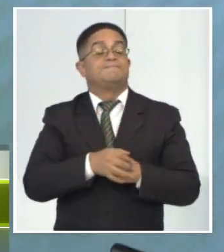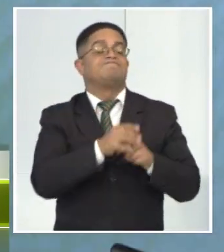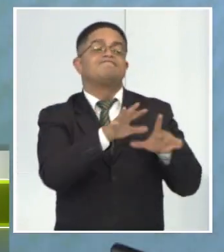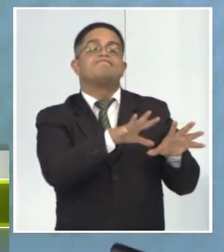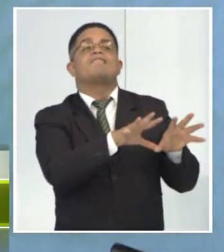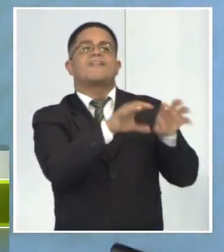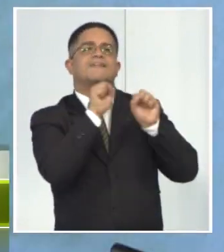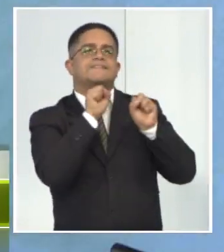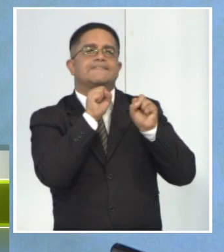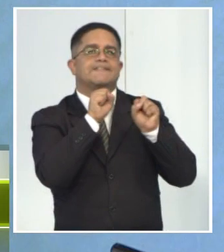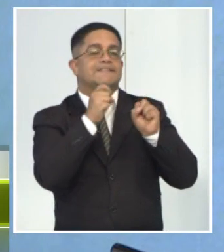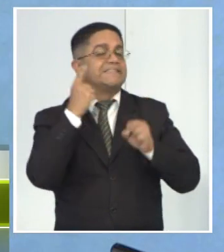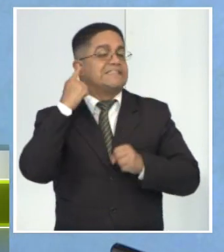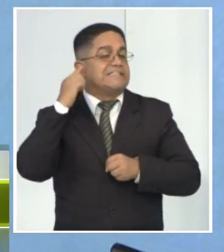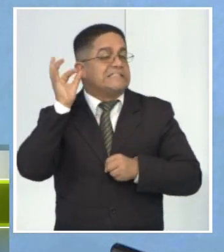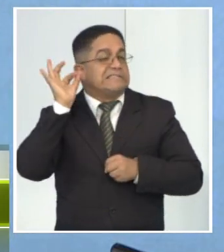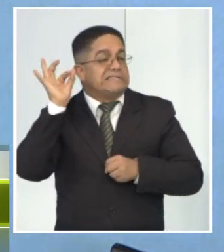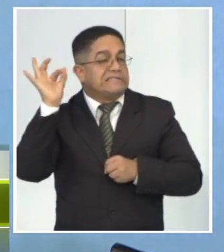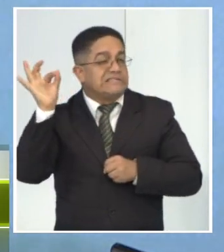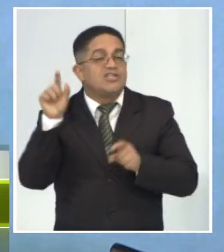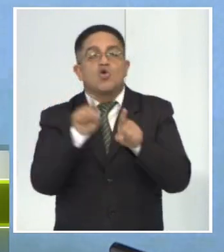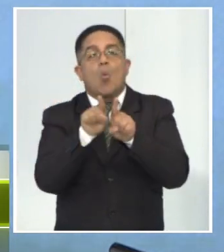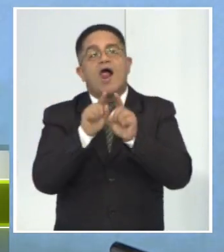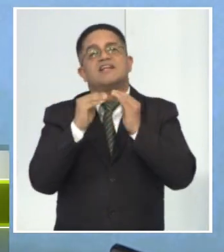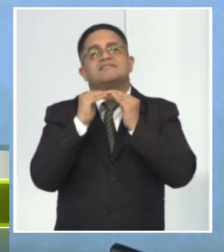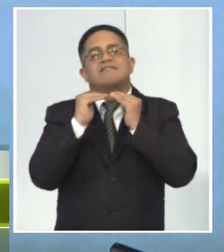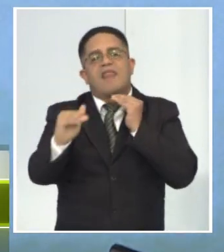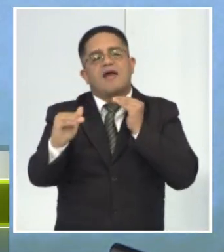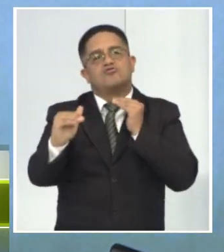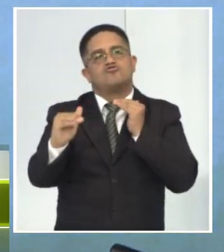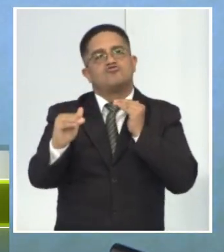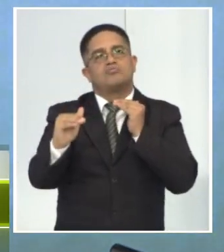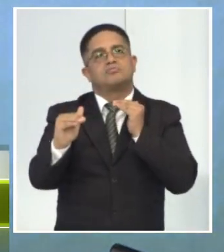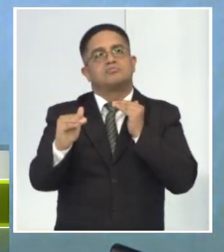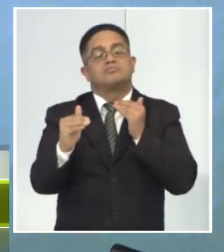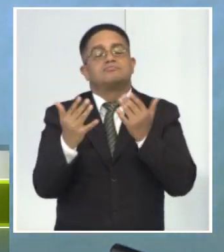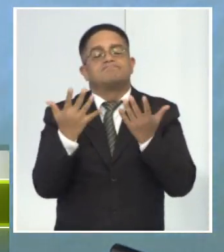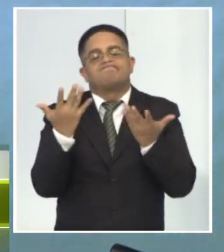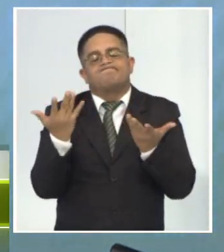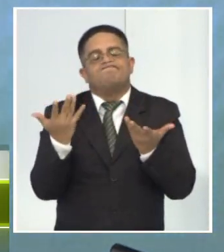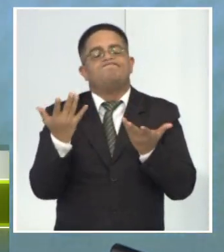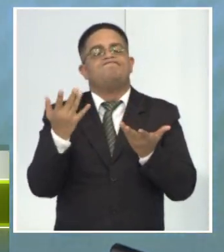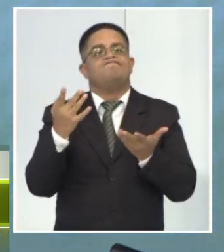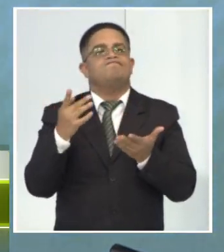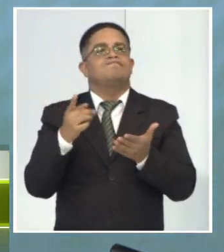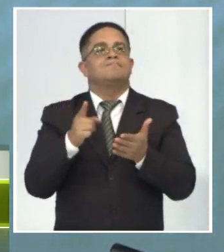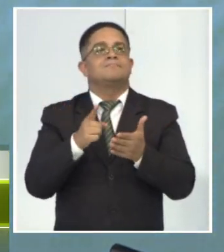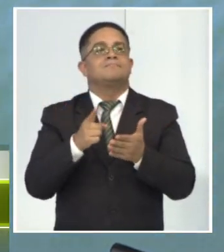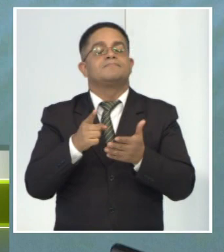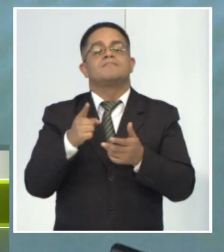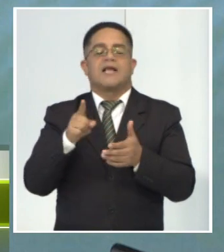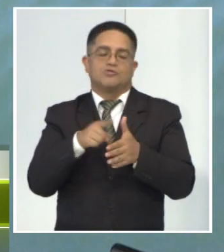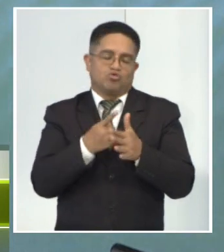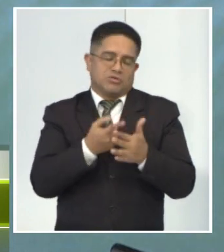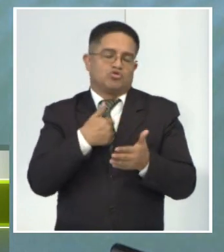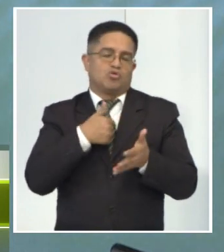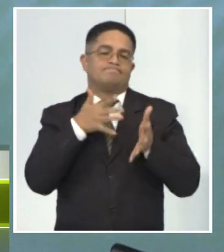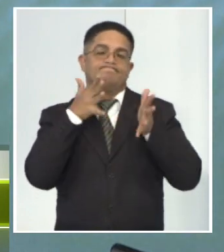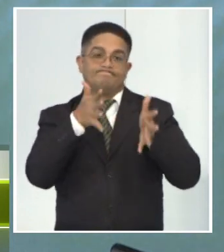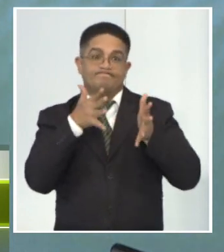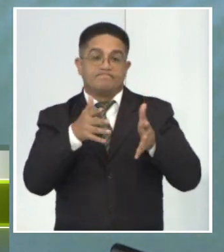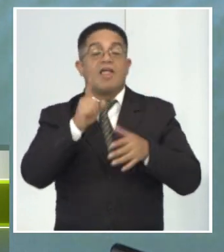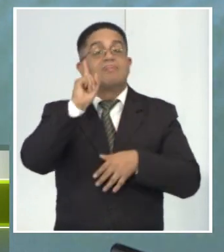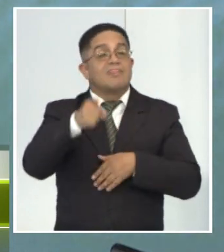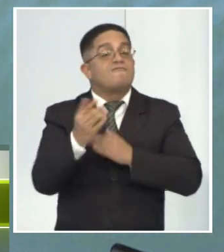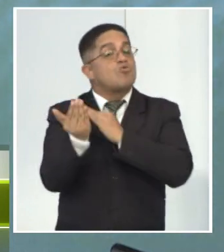el tínitus es el sonido del silencio. El tínitus tiene muchísimo que ver con el estrés. Recomendación, cuidar nuestros